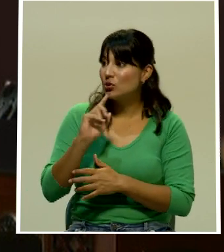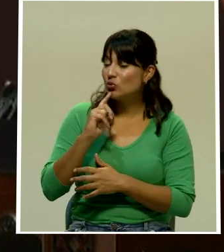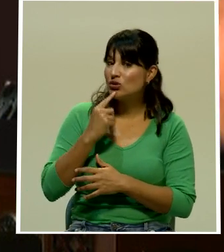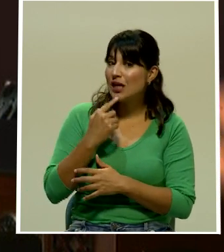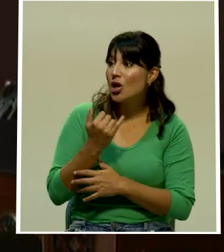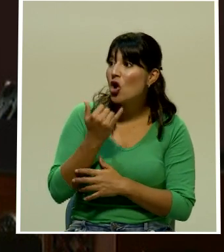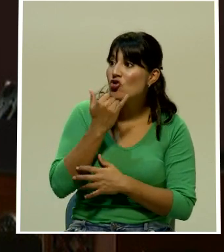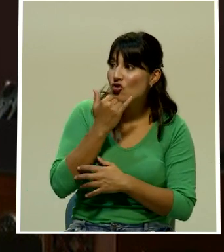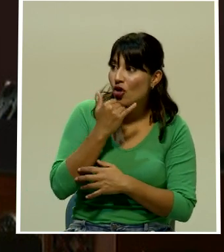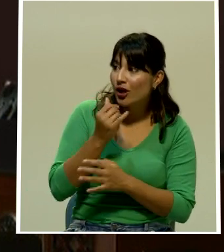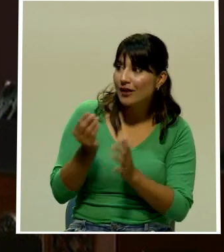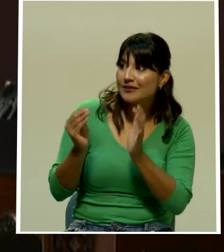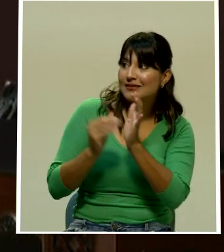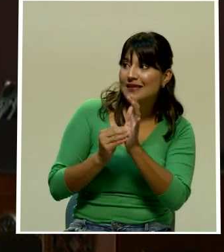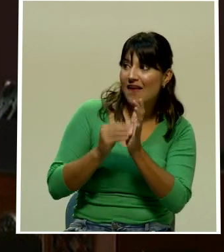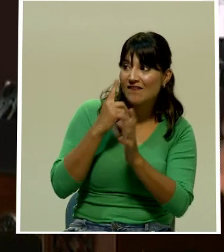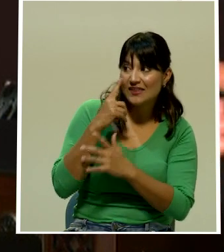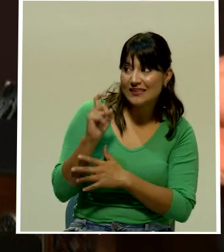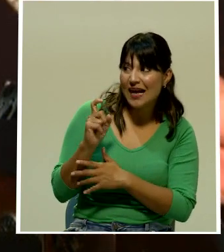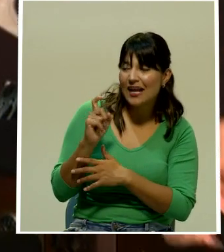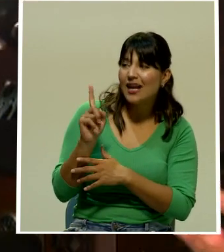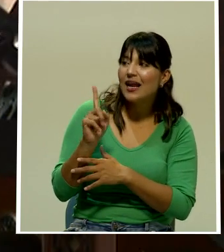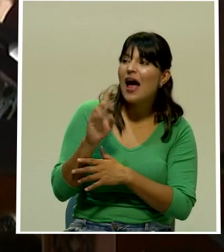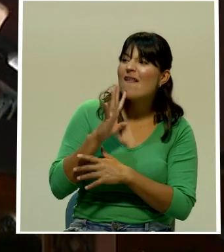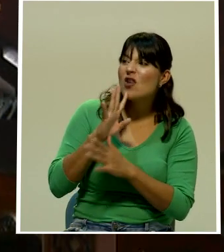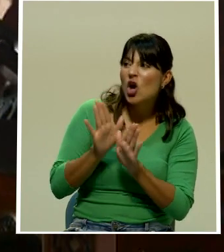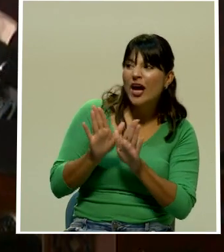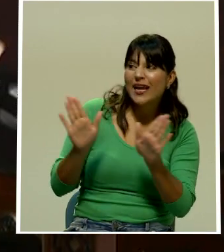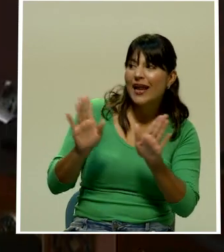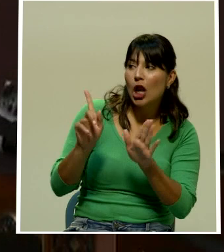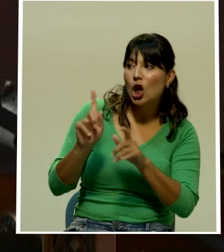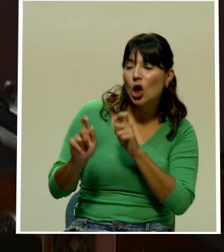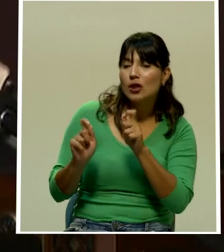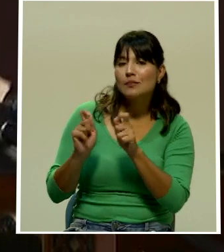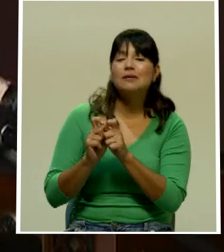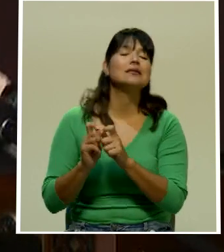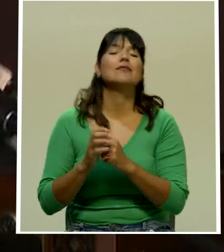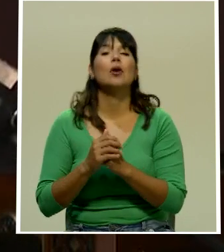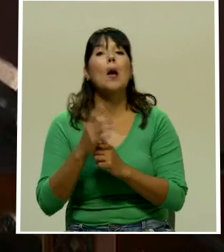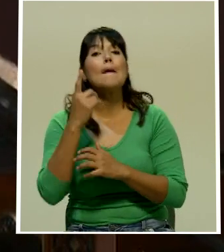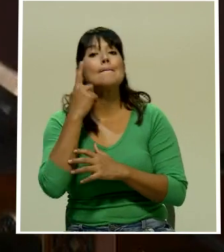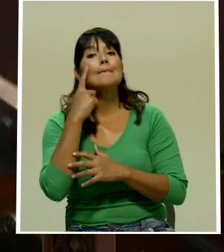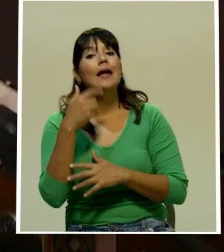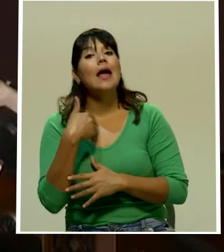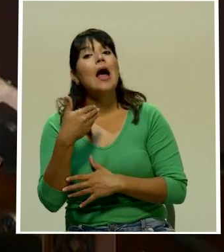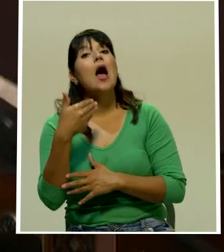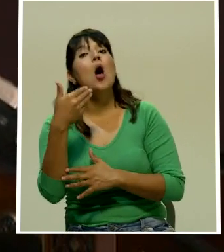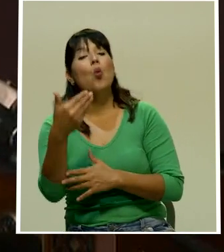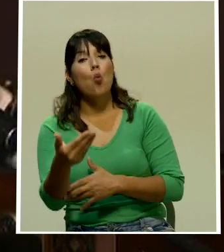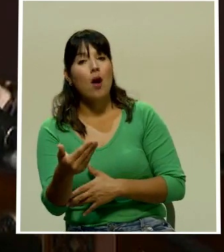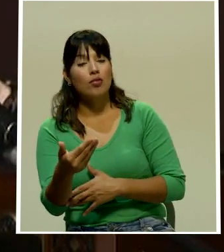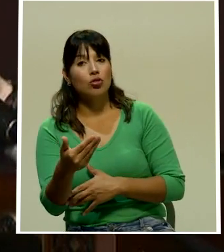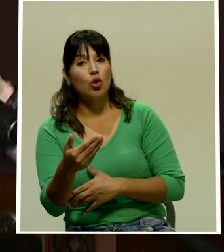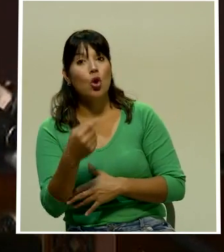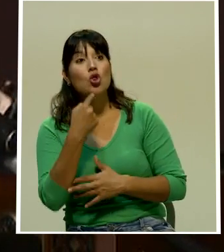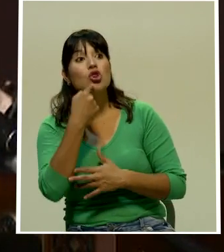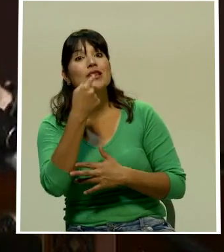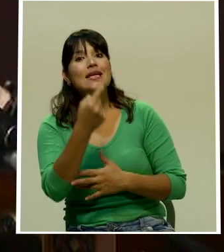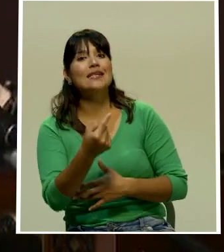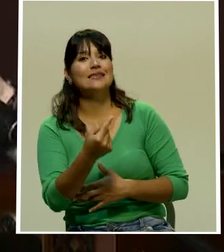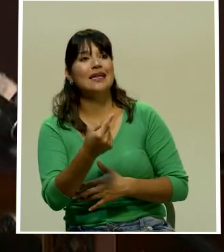existió en esa solicitud de medidas. Mire, cuando se alega el peligro para la víctima se tiene que